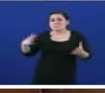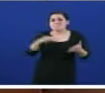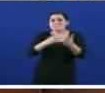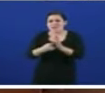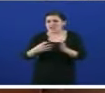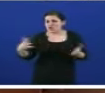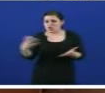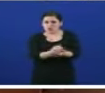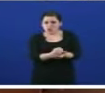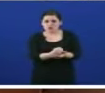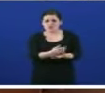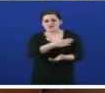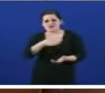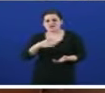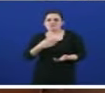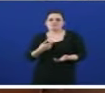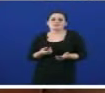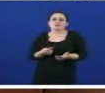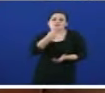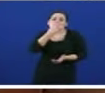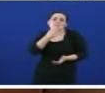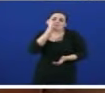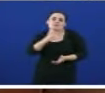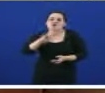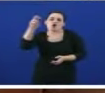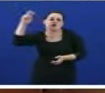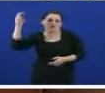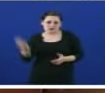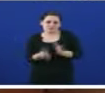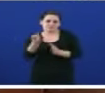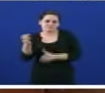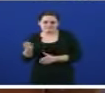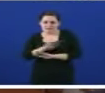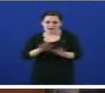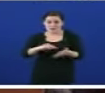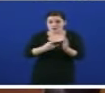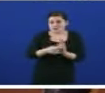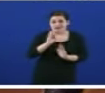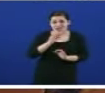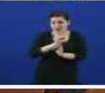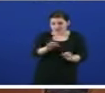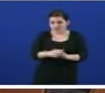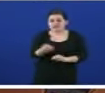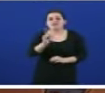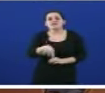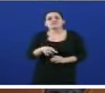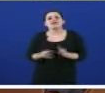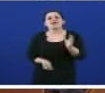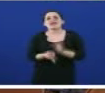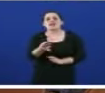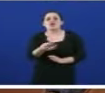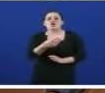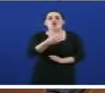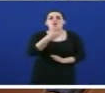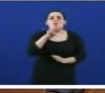detrás de novas promesas. Nos últimos días, señoría, a través de tres planos diferentes prometeu vostede a creación de 43